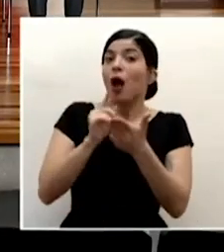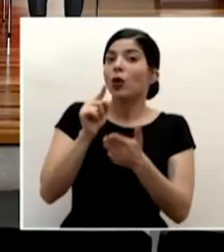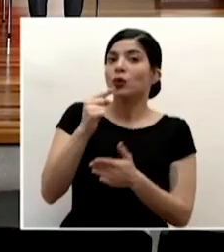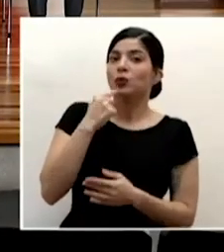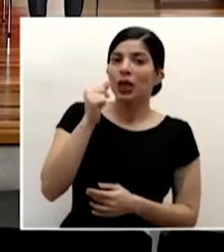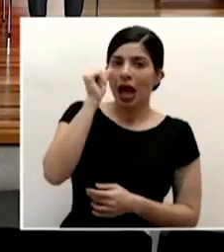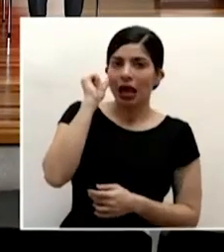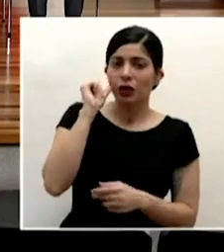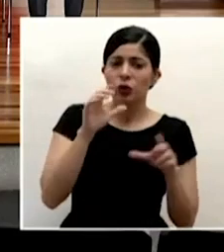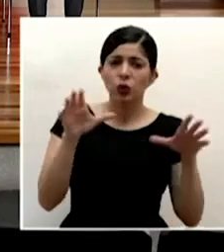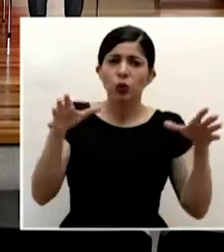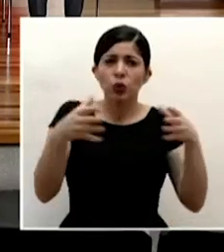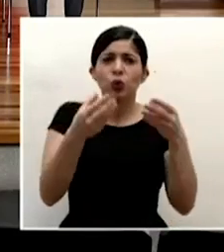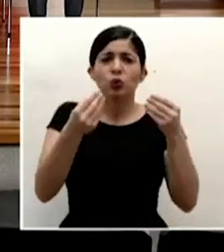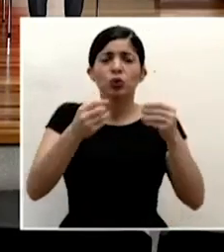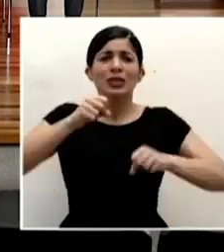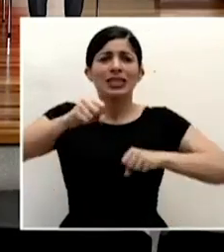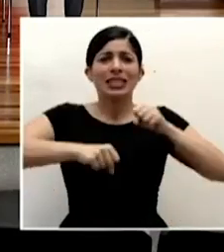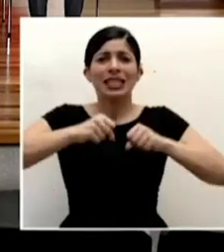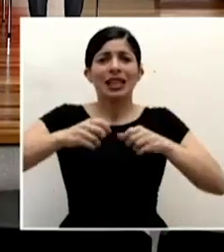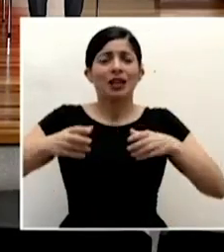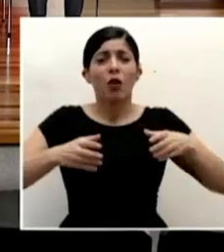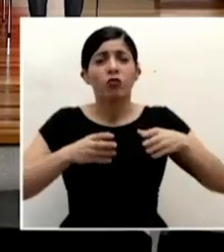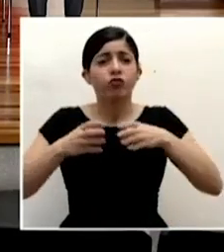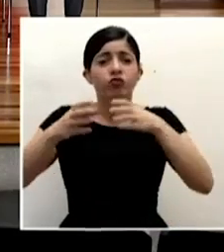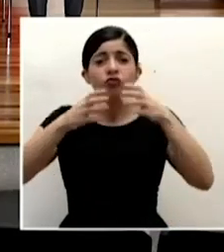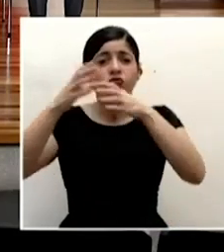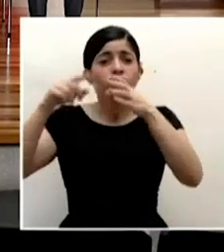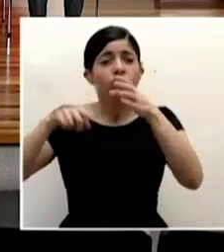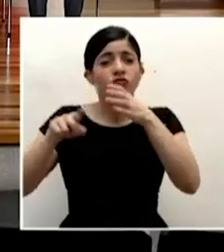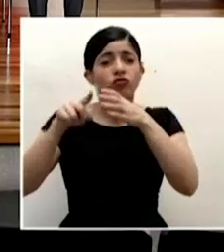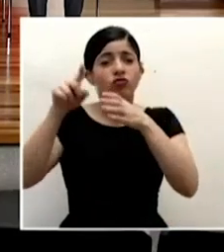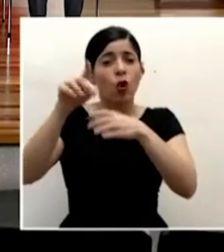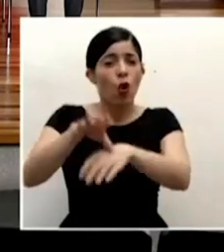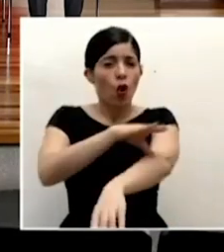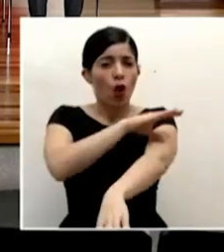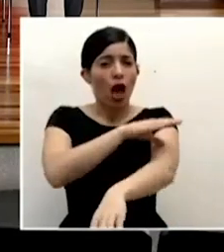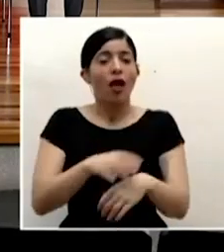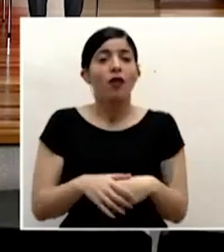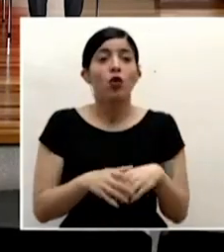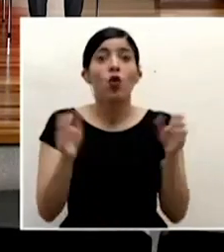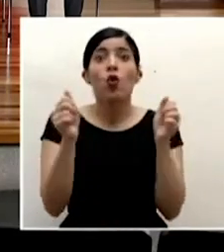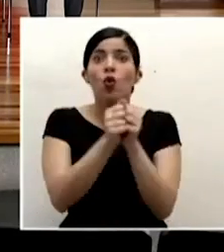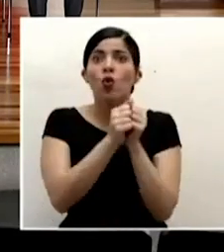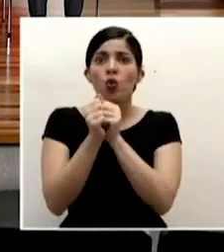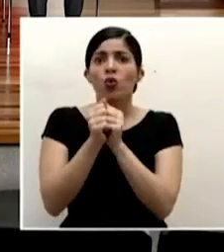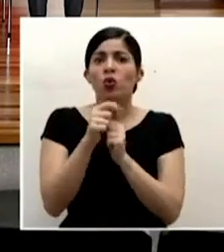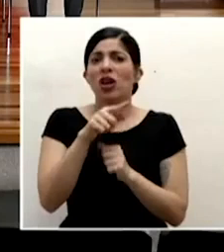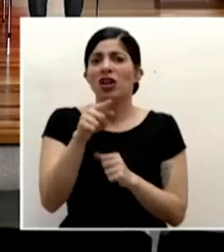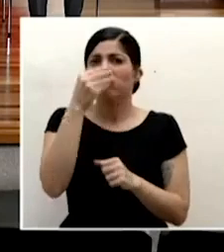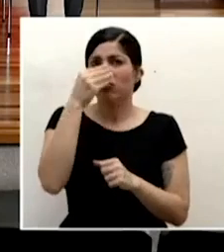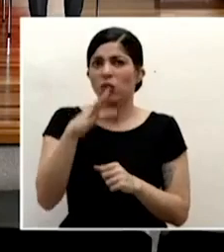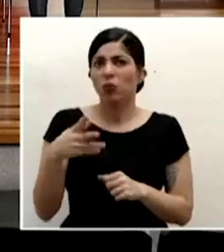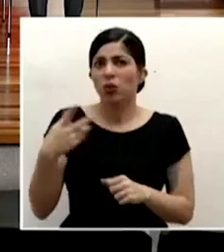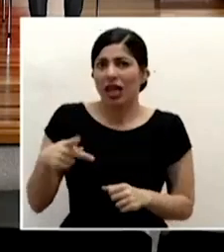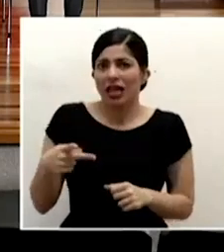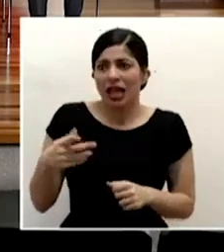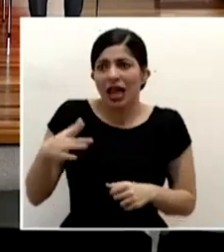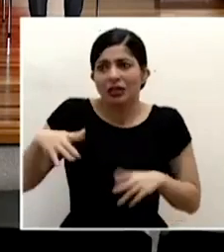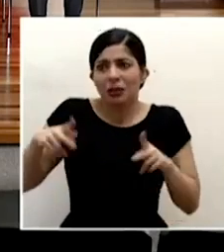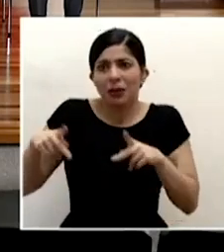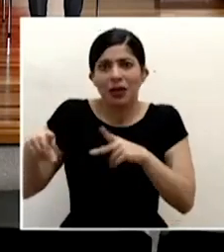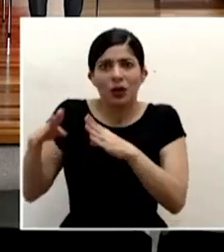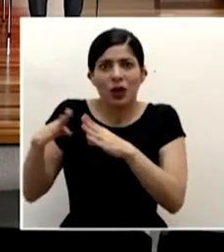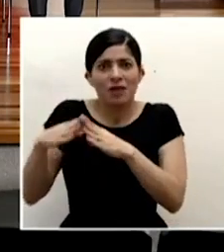dijo ayer un grupo grande de ciclistas subió a la zona alta de nuestro cantón juntos y sin importarles el riesgo para nuestra